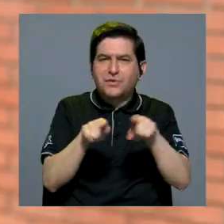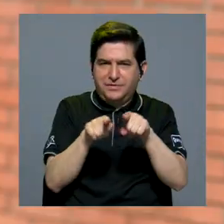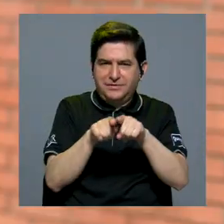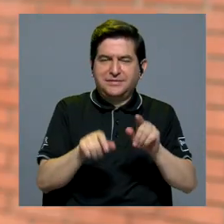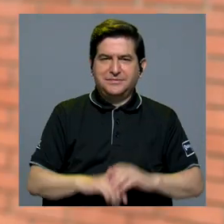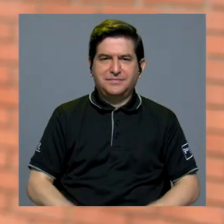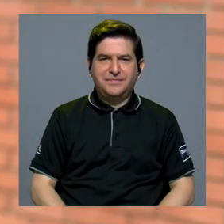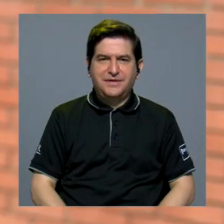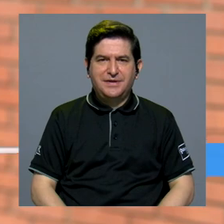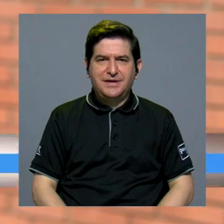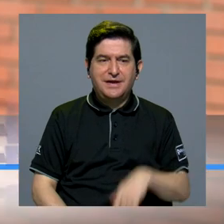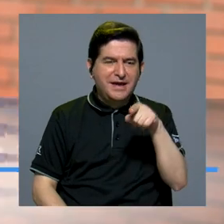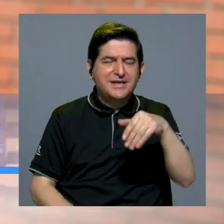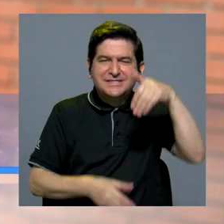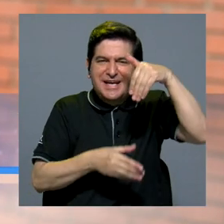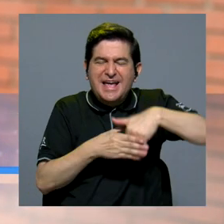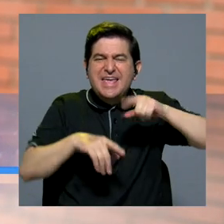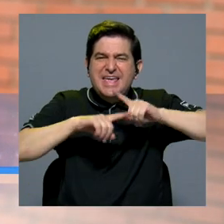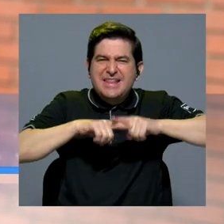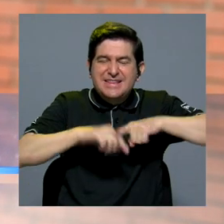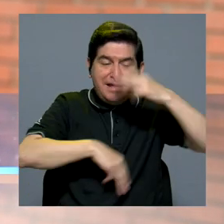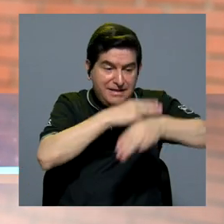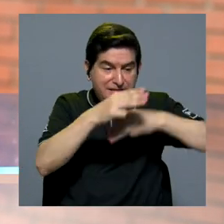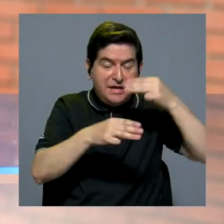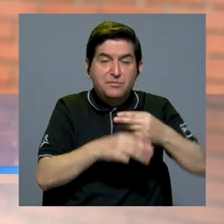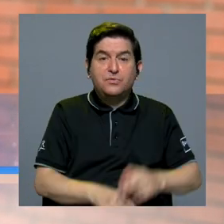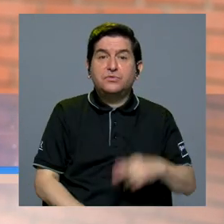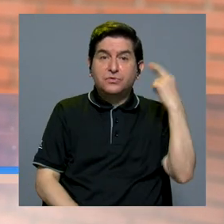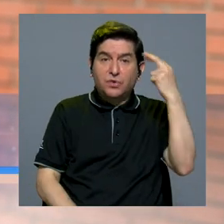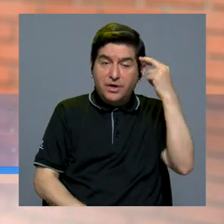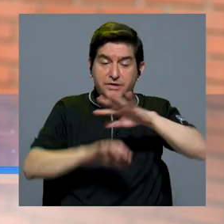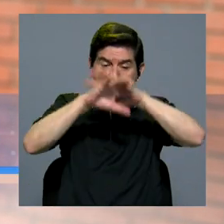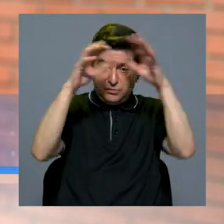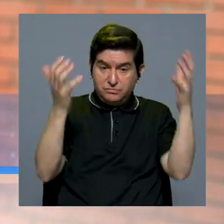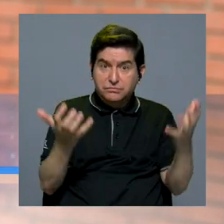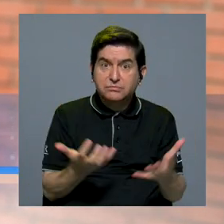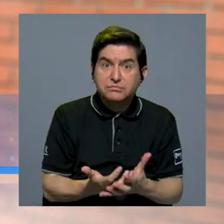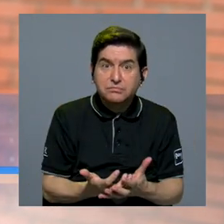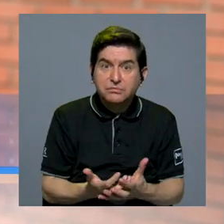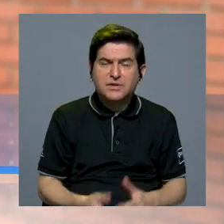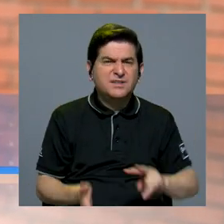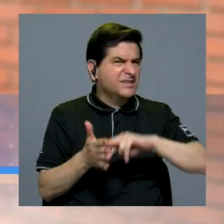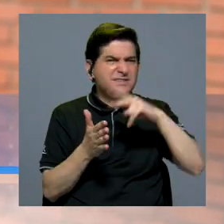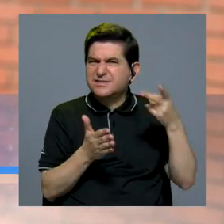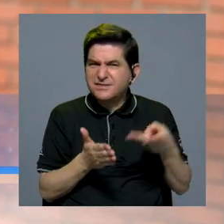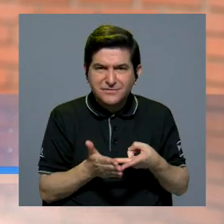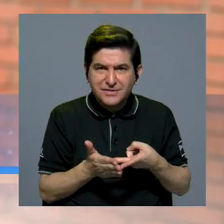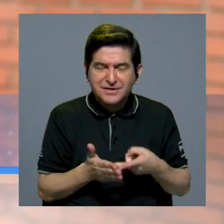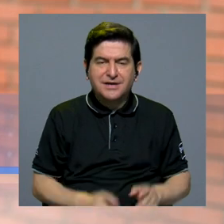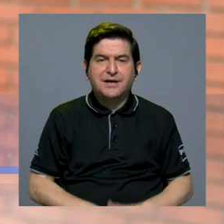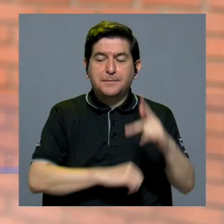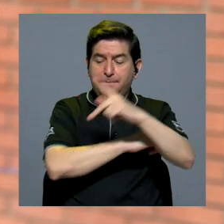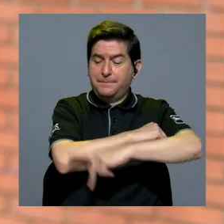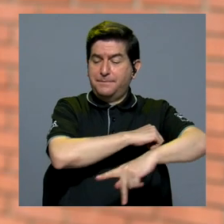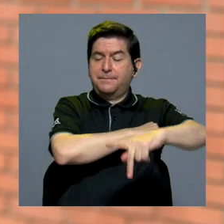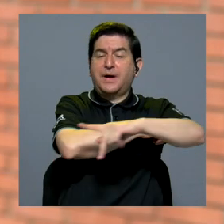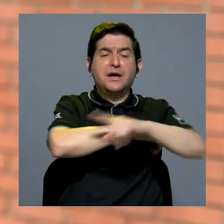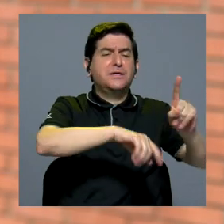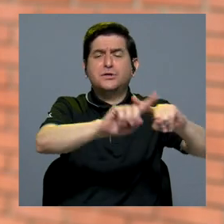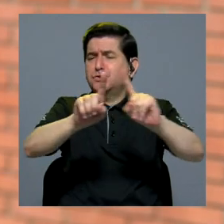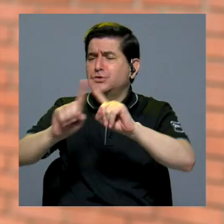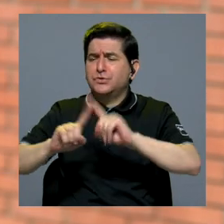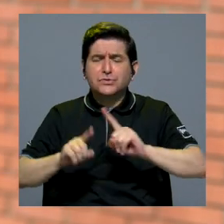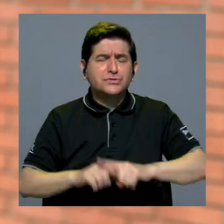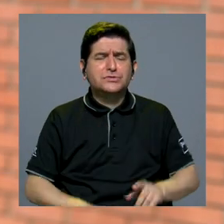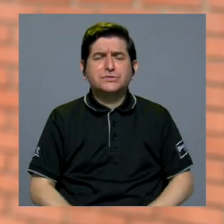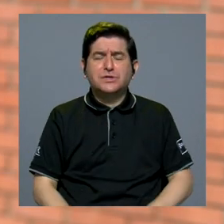esa interdependencia que tiene el mundo producto de la globalización significa que los países deben